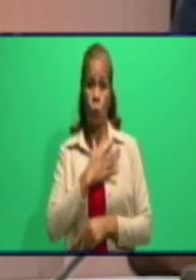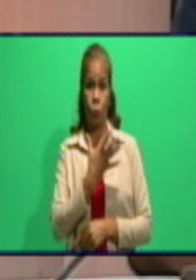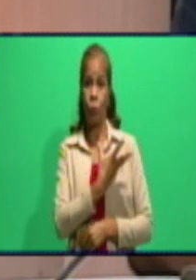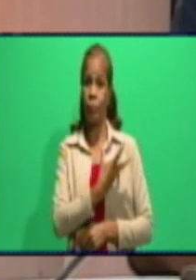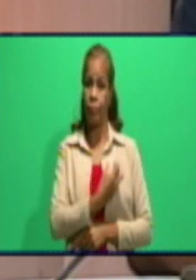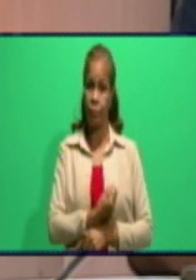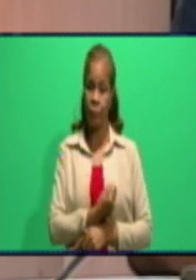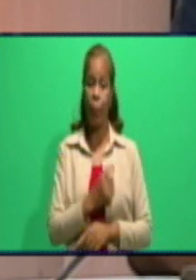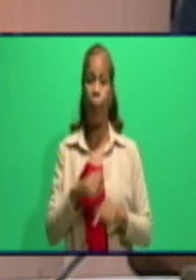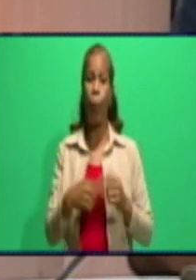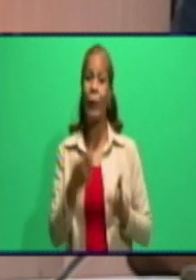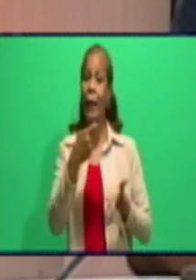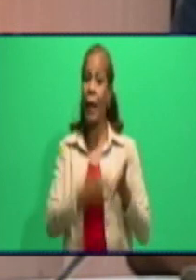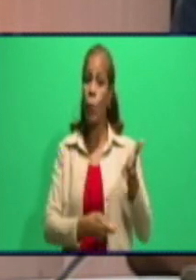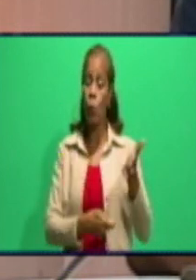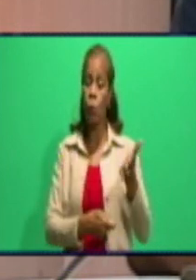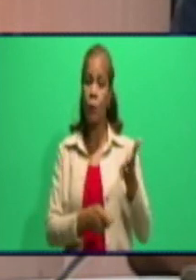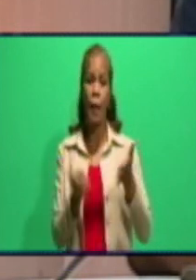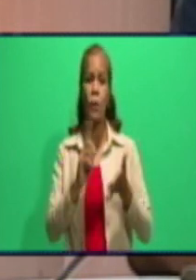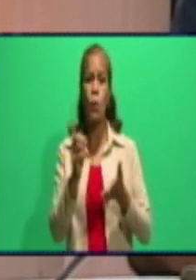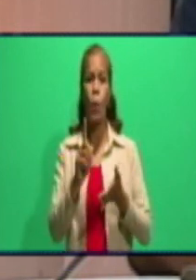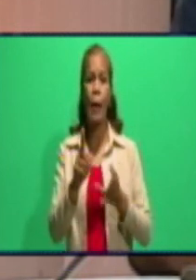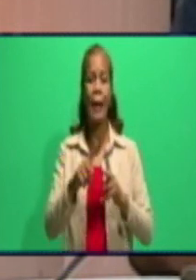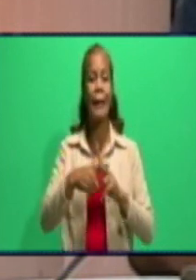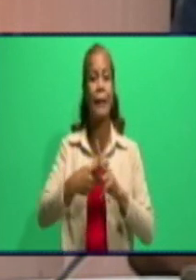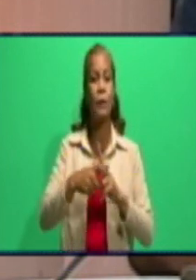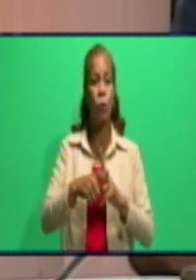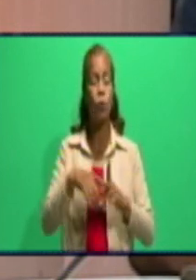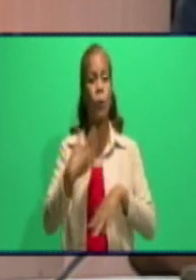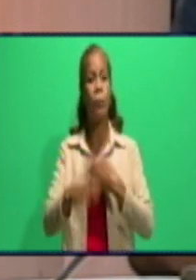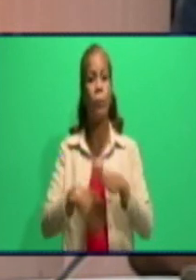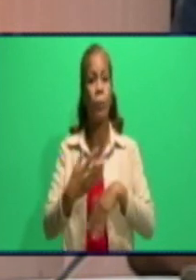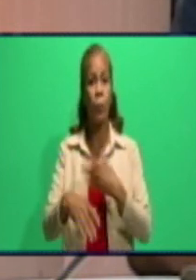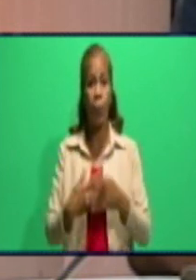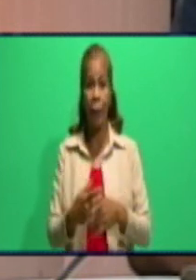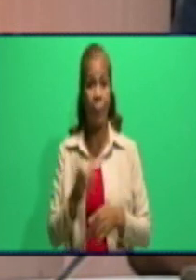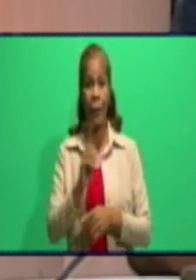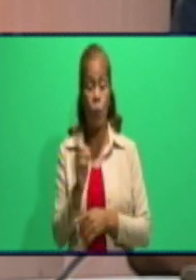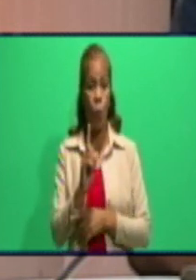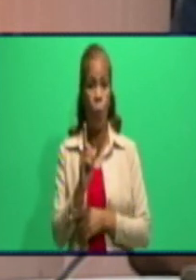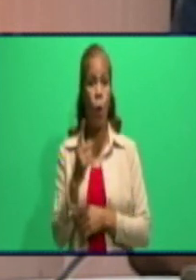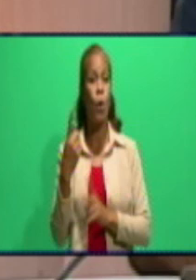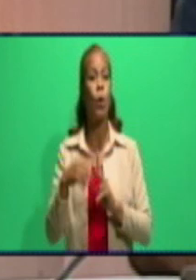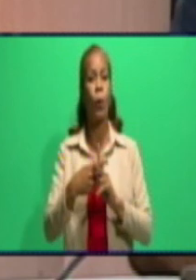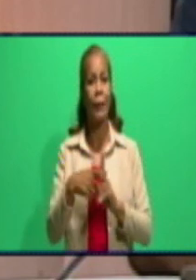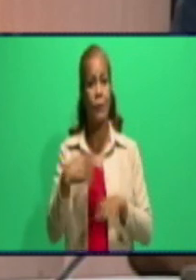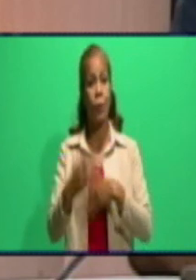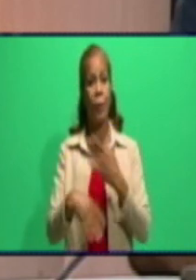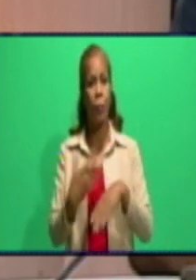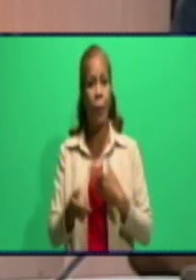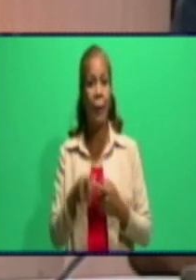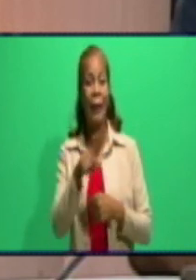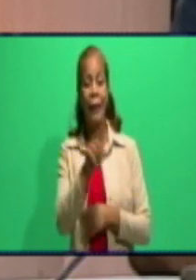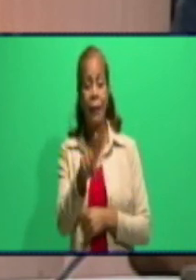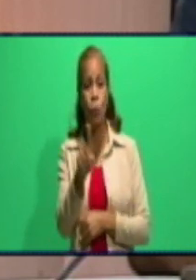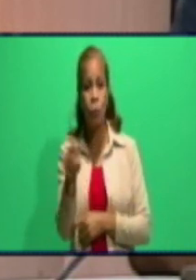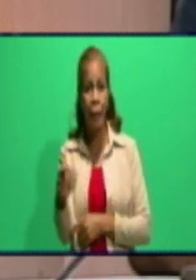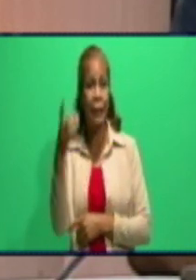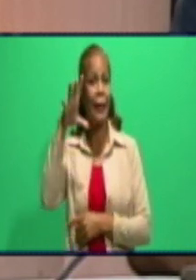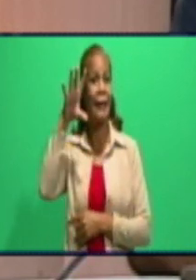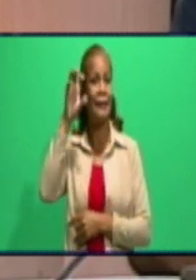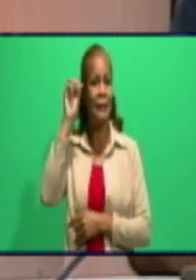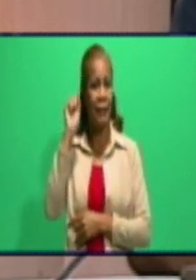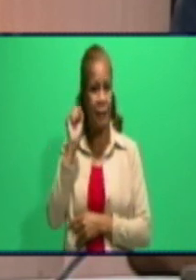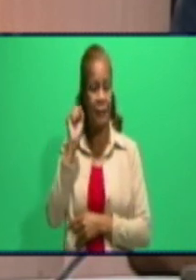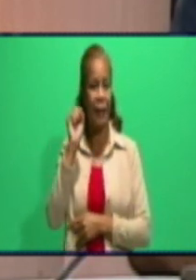no es en definitiva lo que resuelve el problema. Lo que va a resolver el problema es el entendimiento de nuestros compatriotas